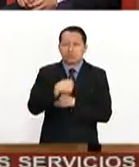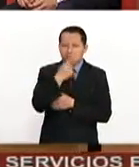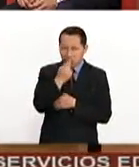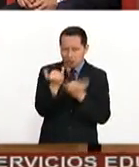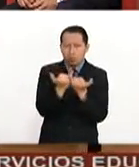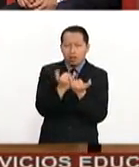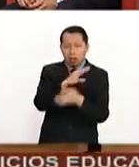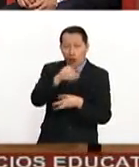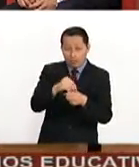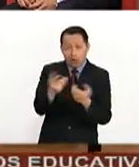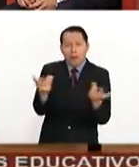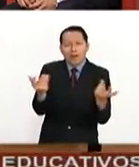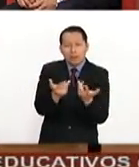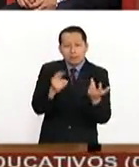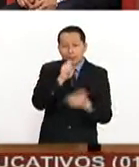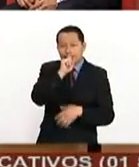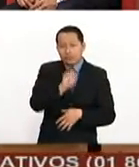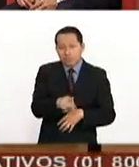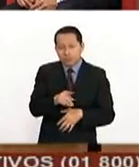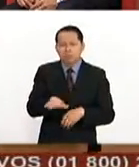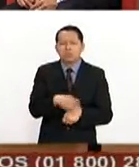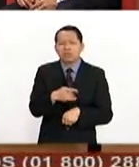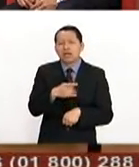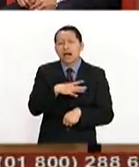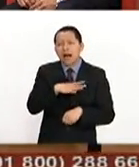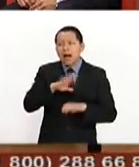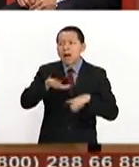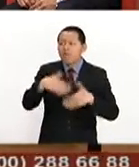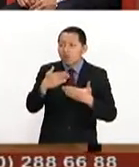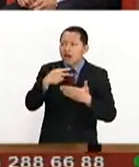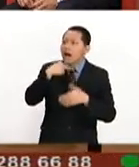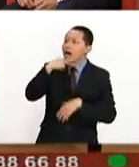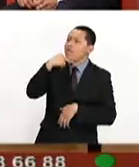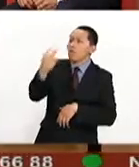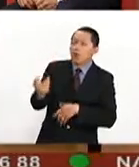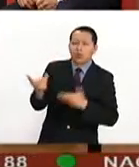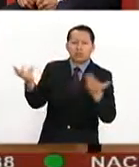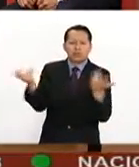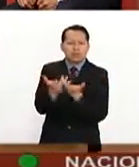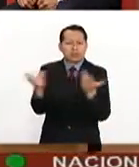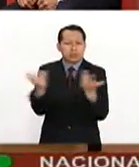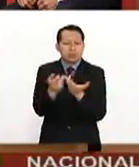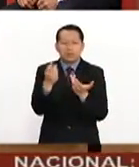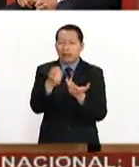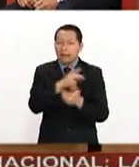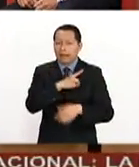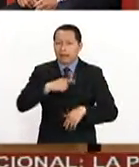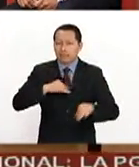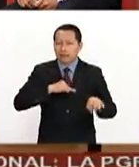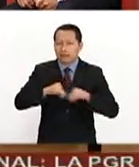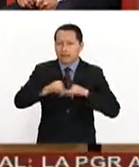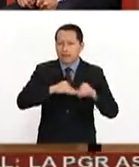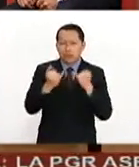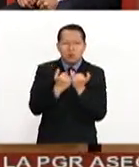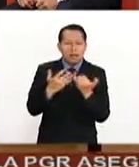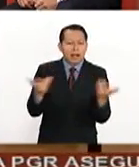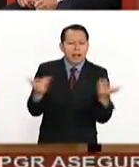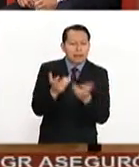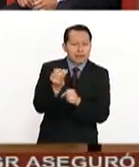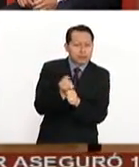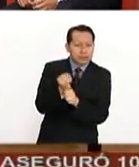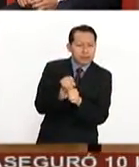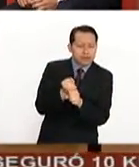todo en práctica. Lo mejor es tener allá afuera, tener una voz, que tu voz sea escuchada, y para eso tienes que trabajar. Tienes que hacer investigación,